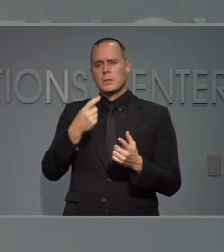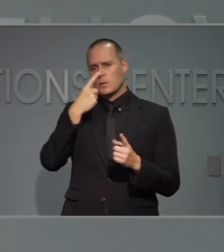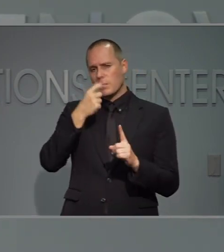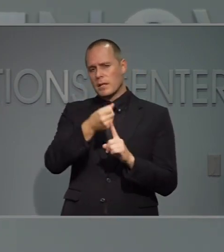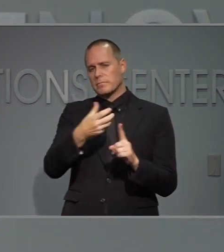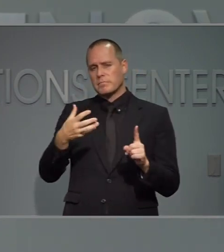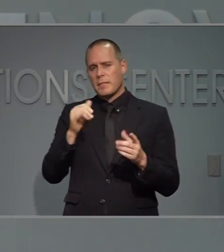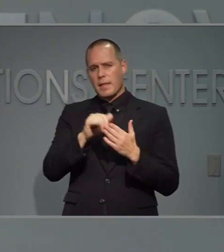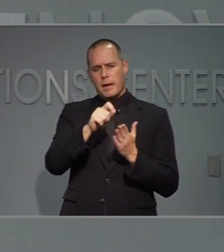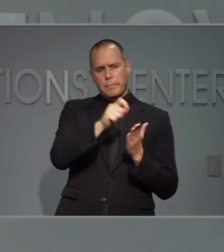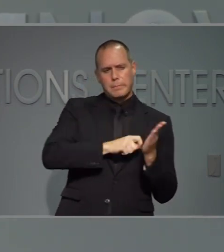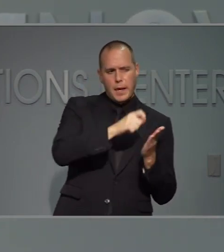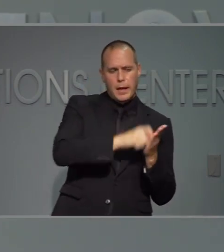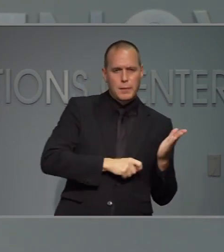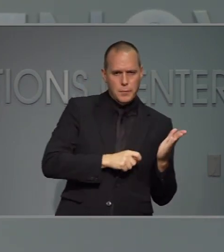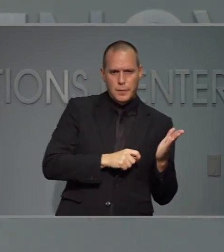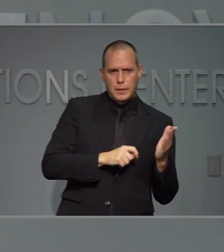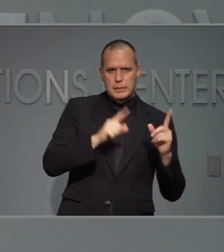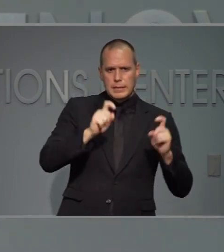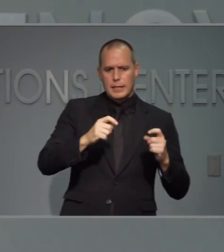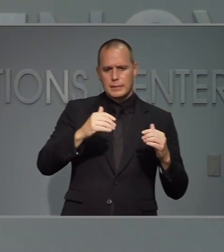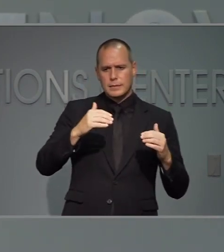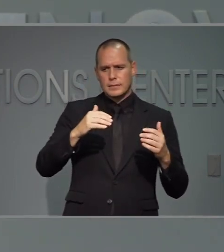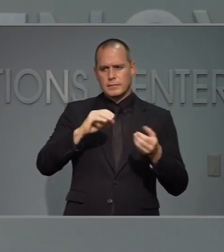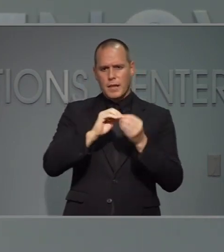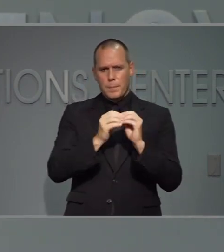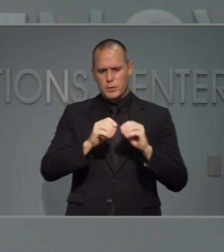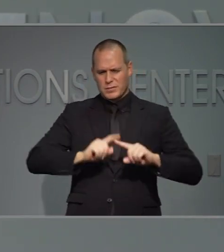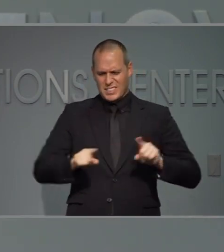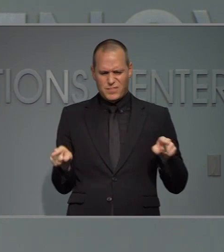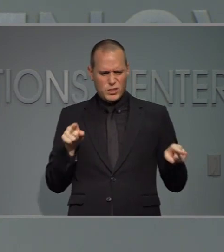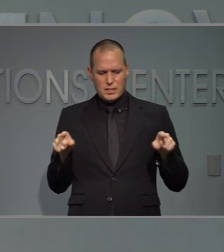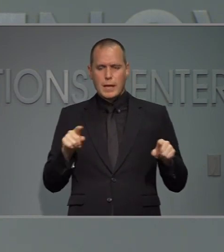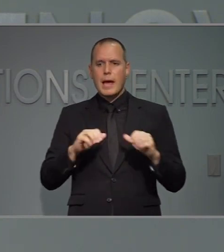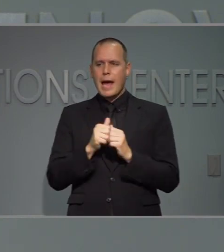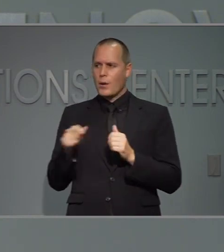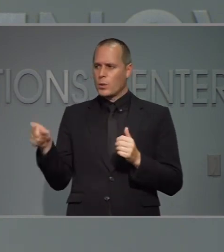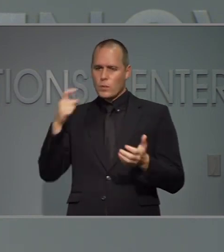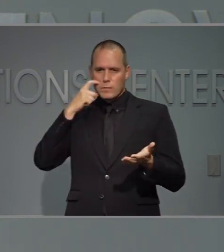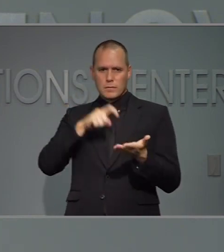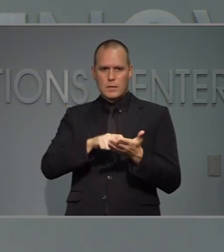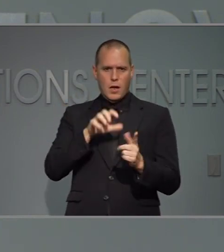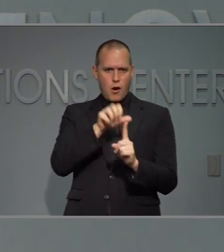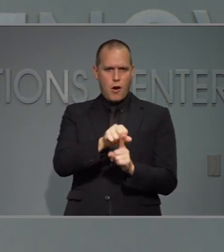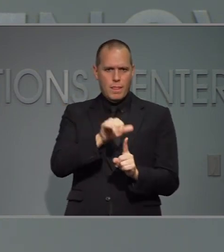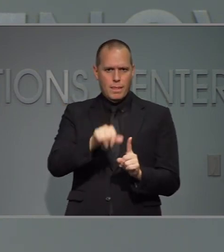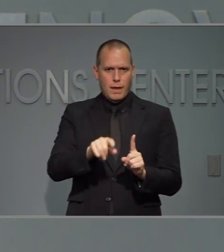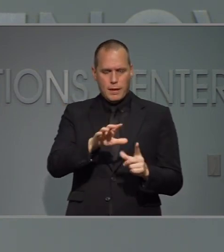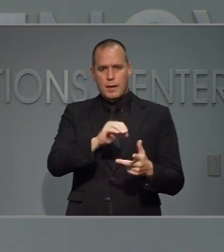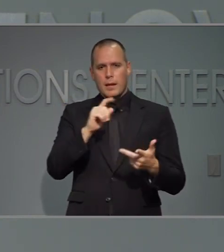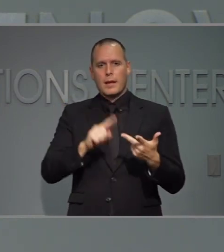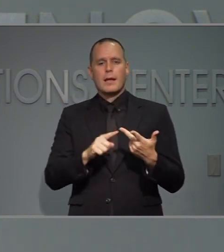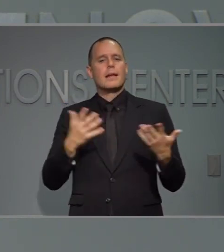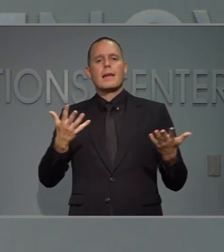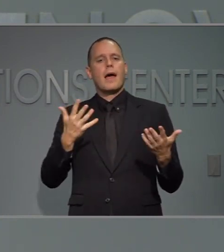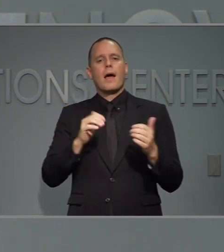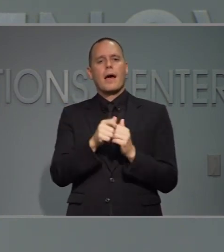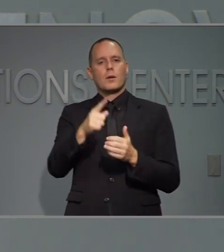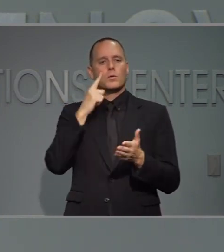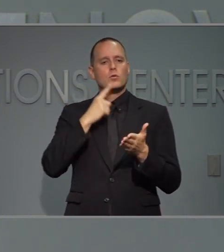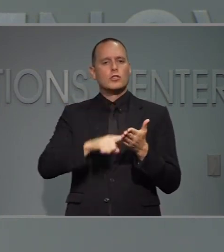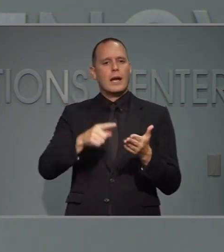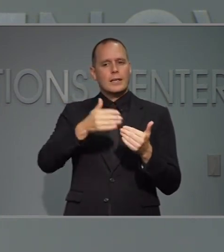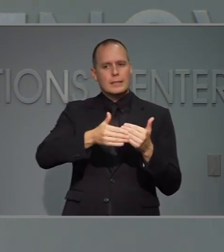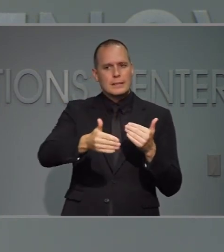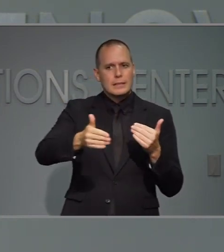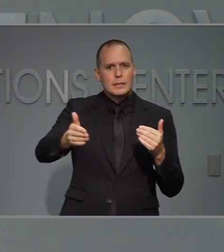cuáles fueron los problemas con la discrepancia de reporte manual pudieron ver en donde estaba y que